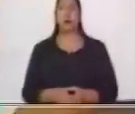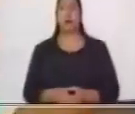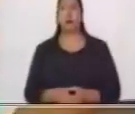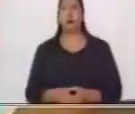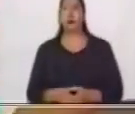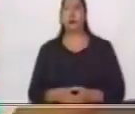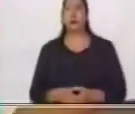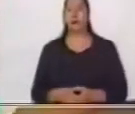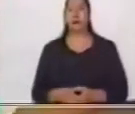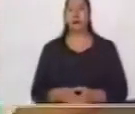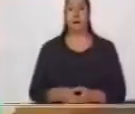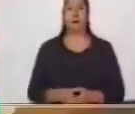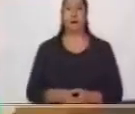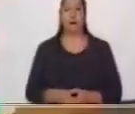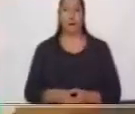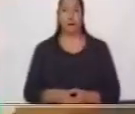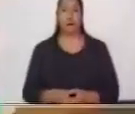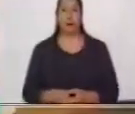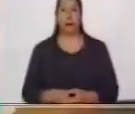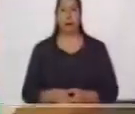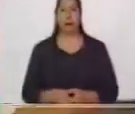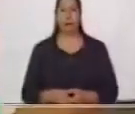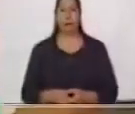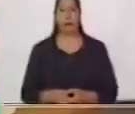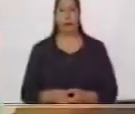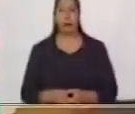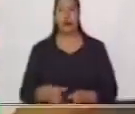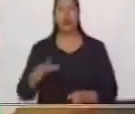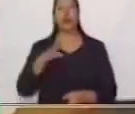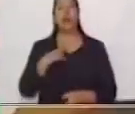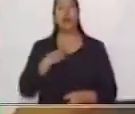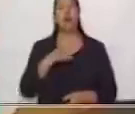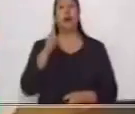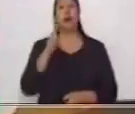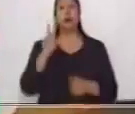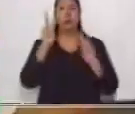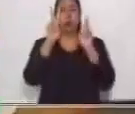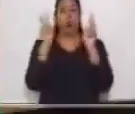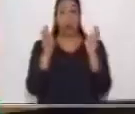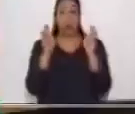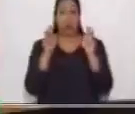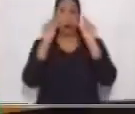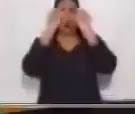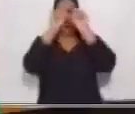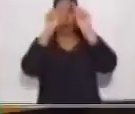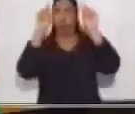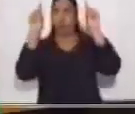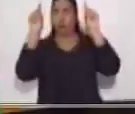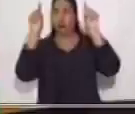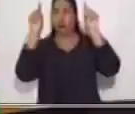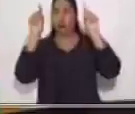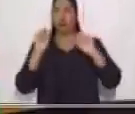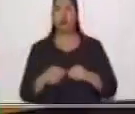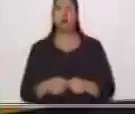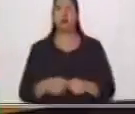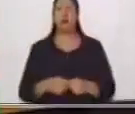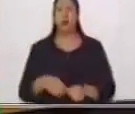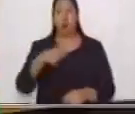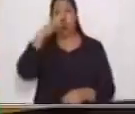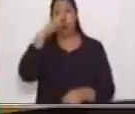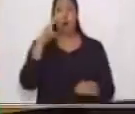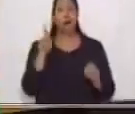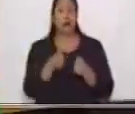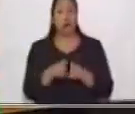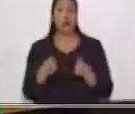Muy bien. Las tablas tienen un título, un encabezado. También encontramos sus